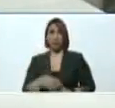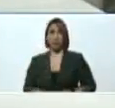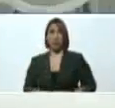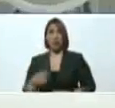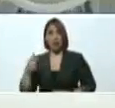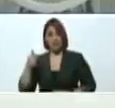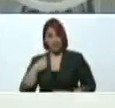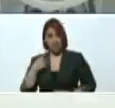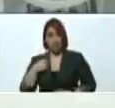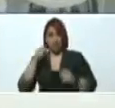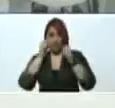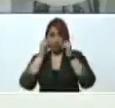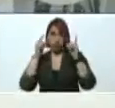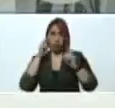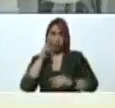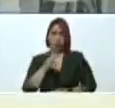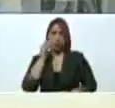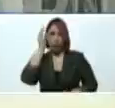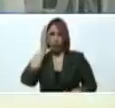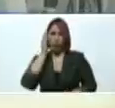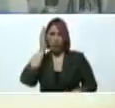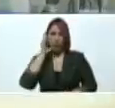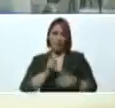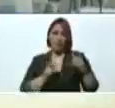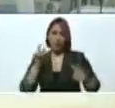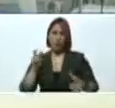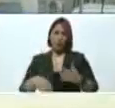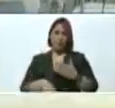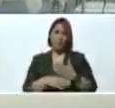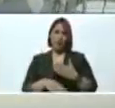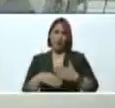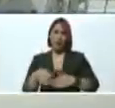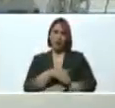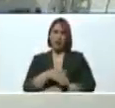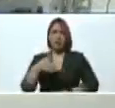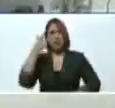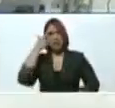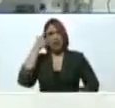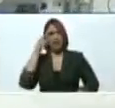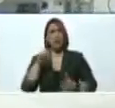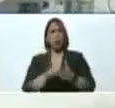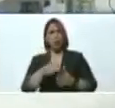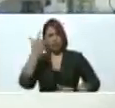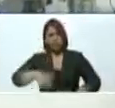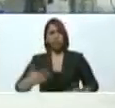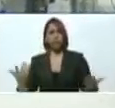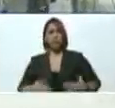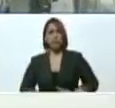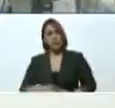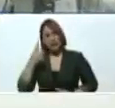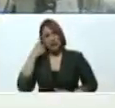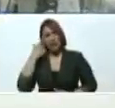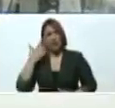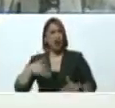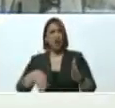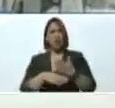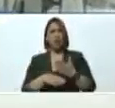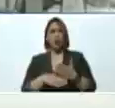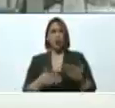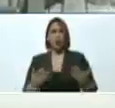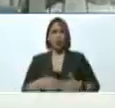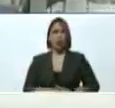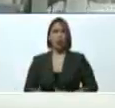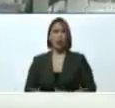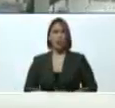impresiona ver esa conciencia de la gente que va por la calle y sabe dónde está parada y sabe para dónde va la patria